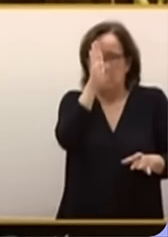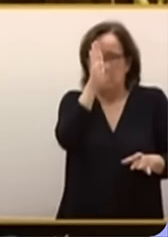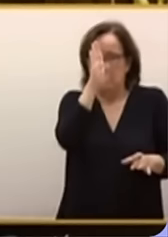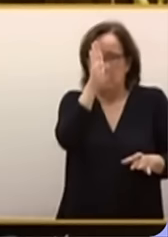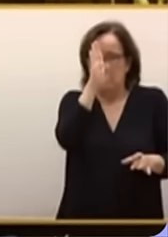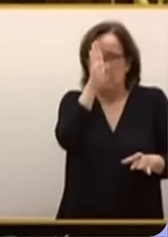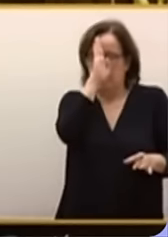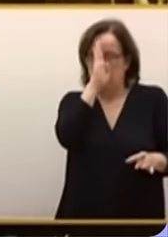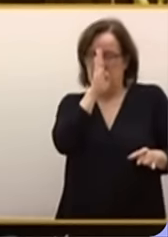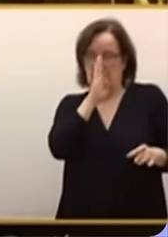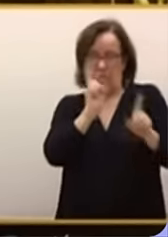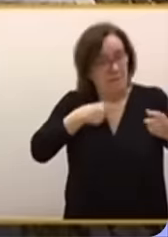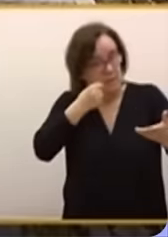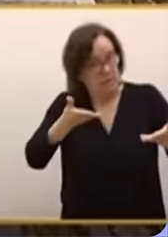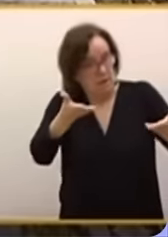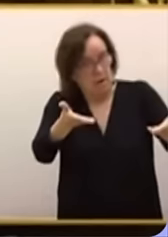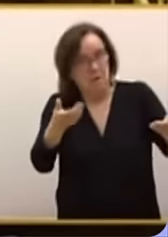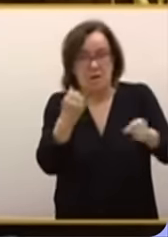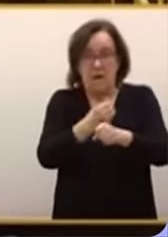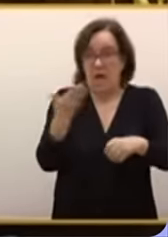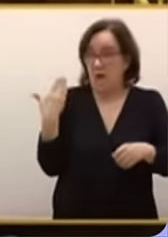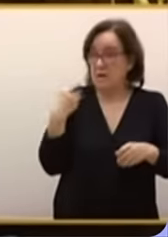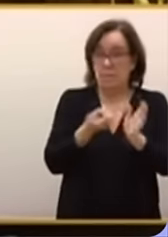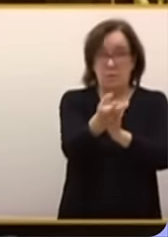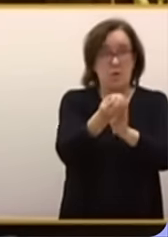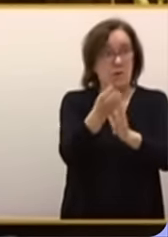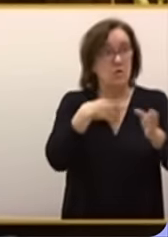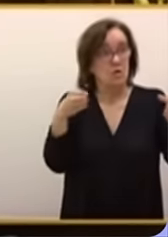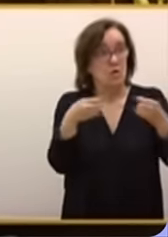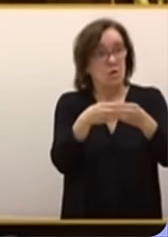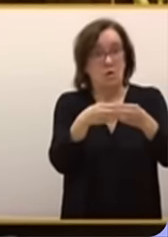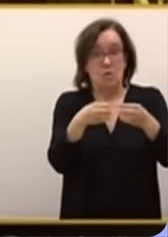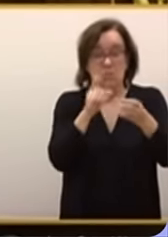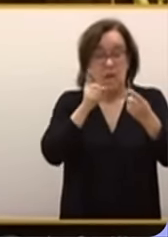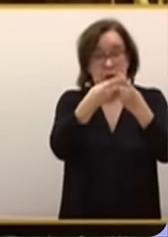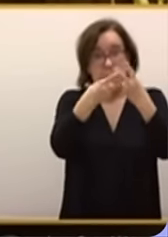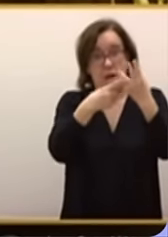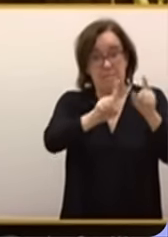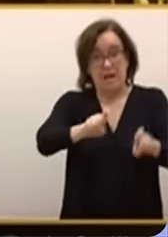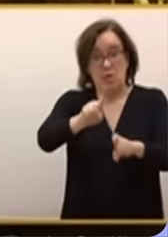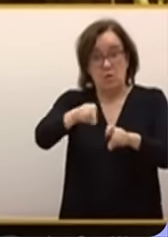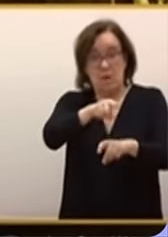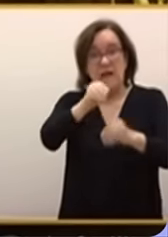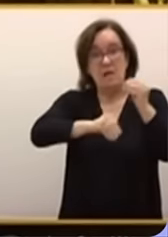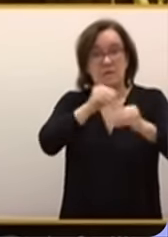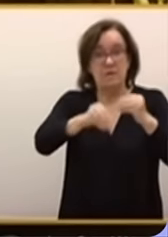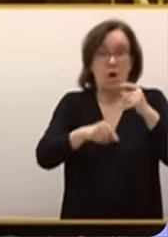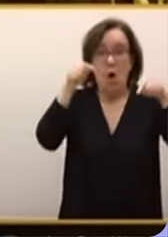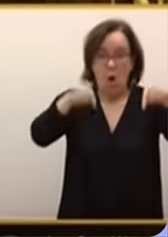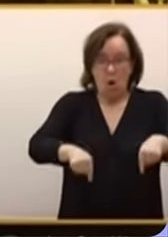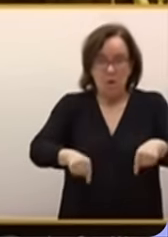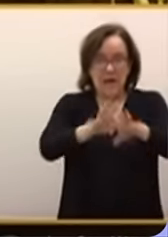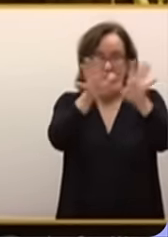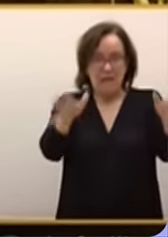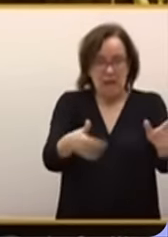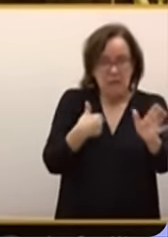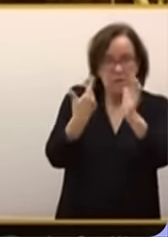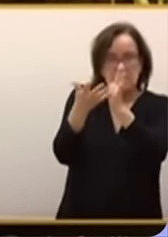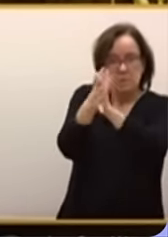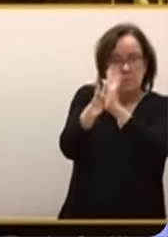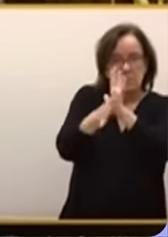Muy bien, bueno, vamos a Eso sí, ayer mismo el portavoz de nuestro grupo trasladó una serie de preguntas para que usted hiciese hoy aclaraciones.